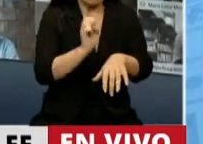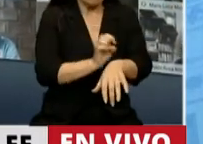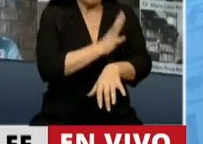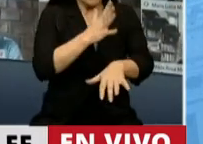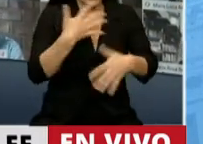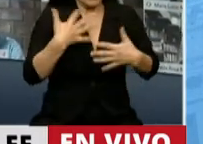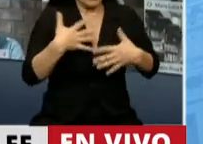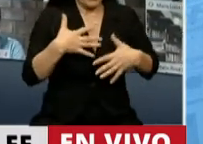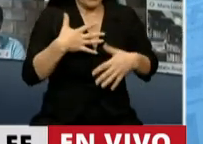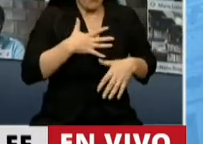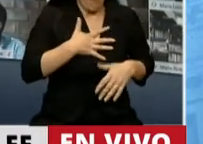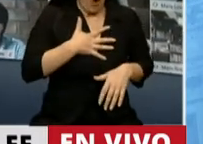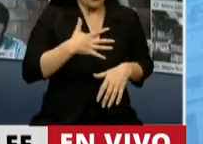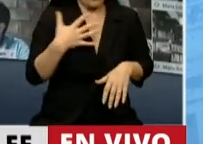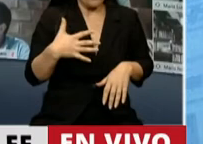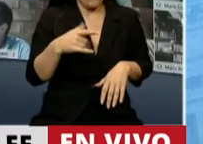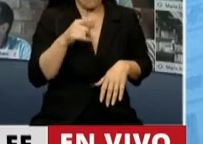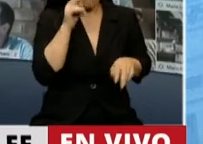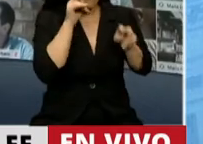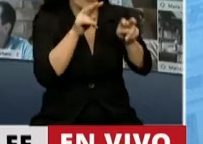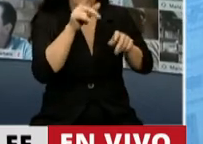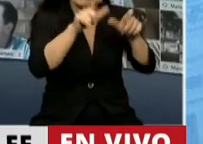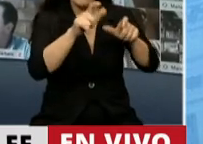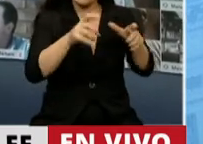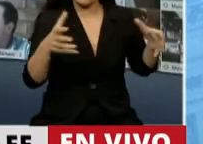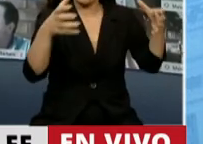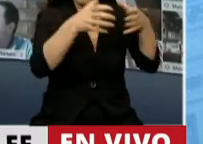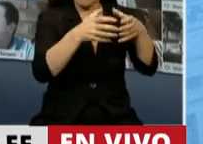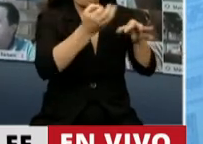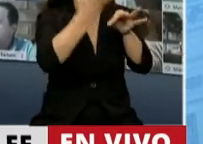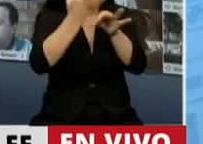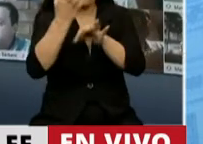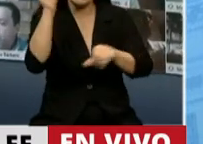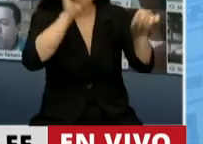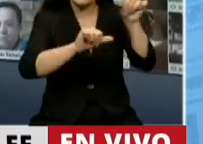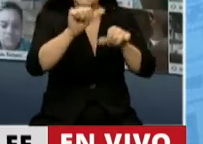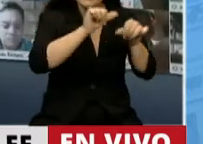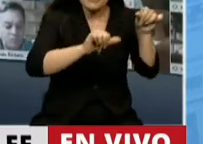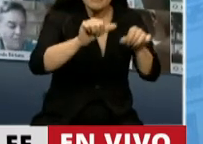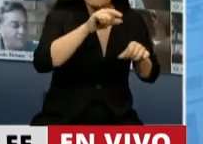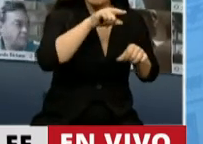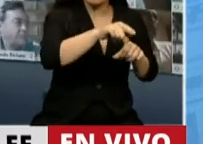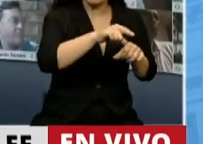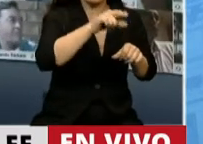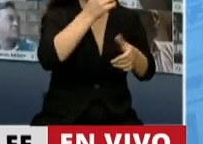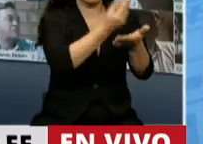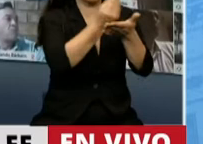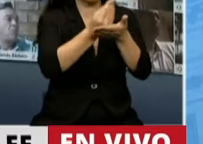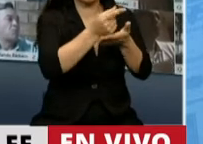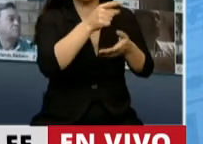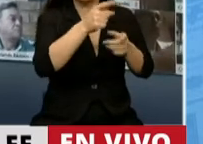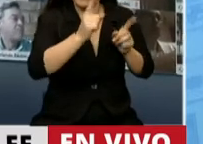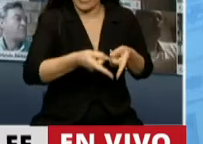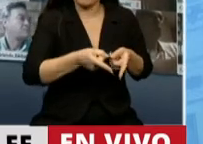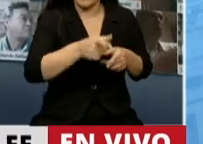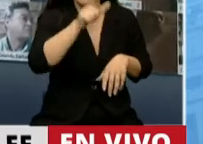a un grupo de personas, de científicos, diplomáticas, y también en la persona